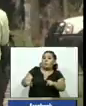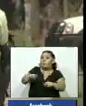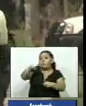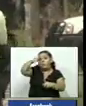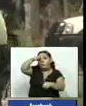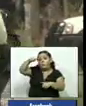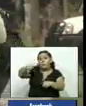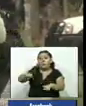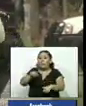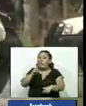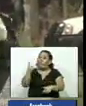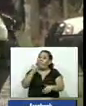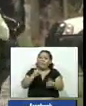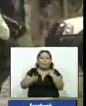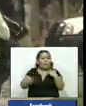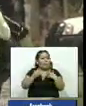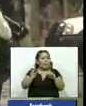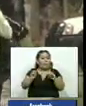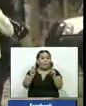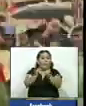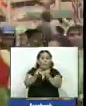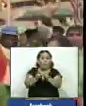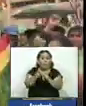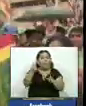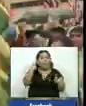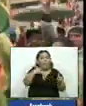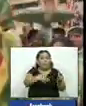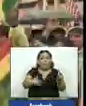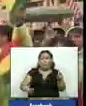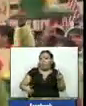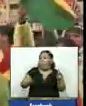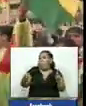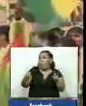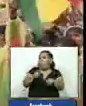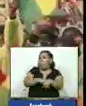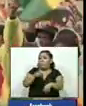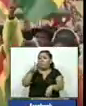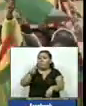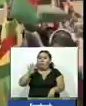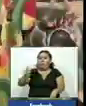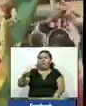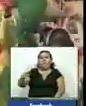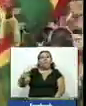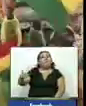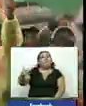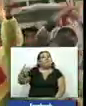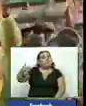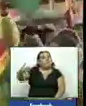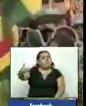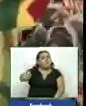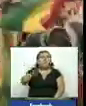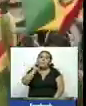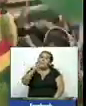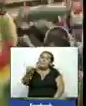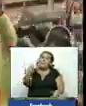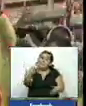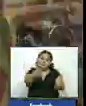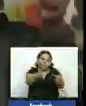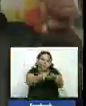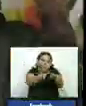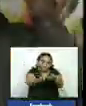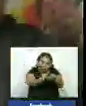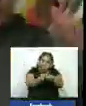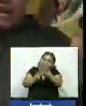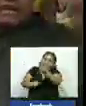aunque no dio más detalles Morales quien gobernó Bolivia casi 14 años exhortó a sus seguidores que se manifiestan en la